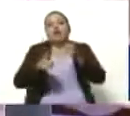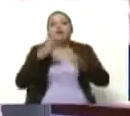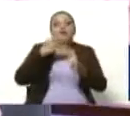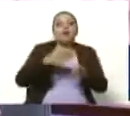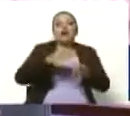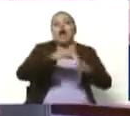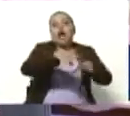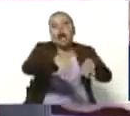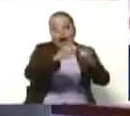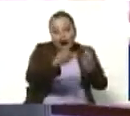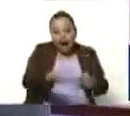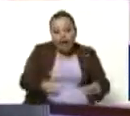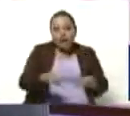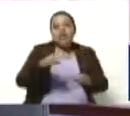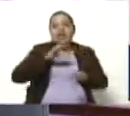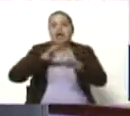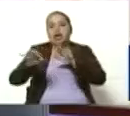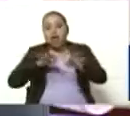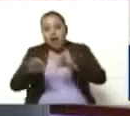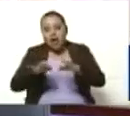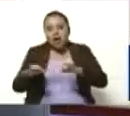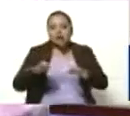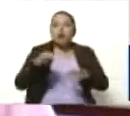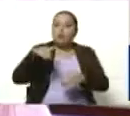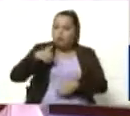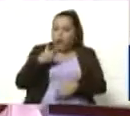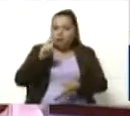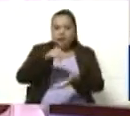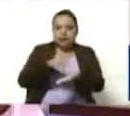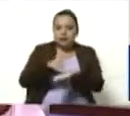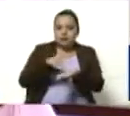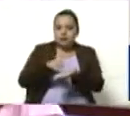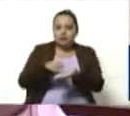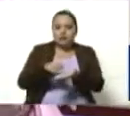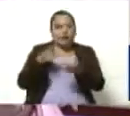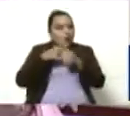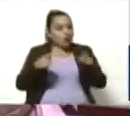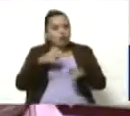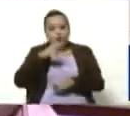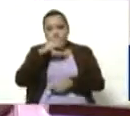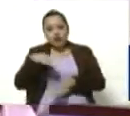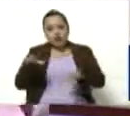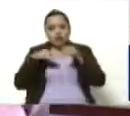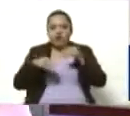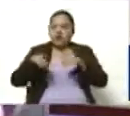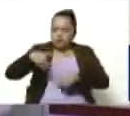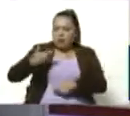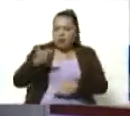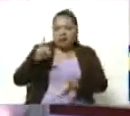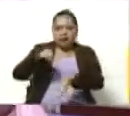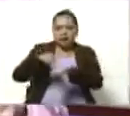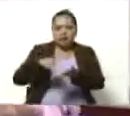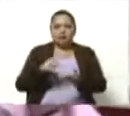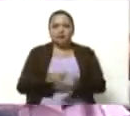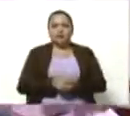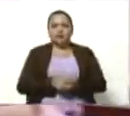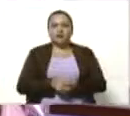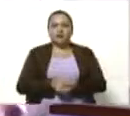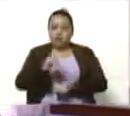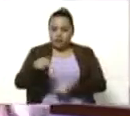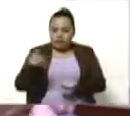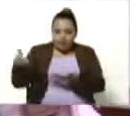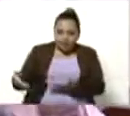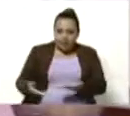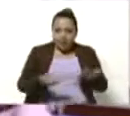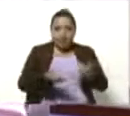plásticas. postular en otra área que no haya sido reconocida, eso también es valedero. Y bueno, invitar también a